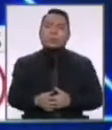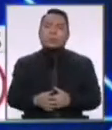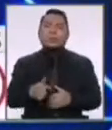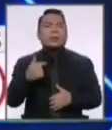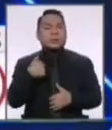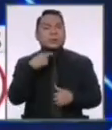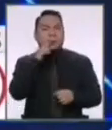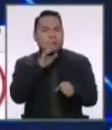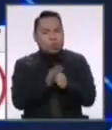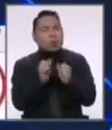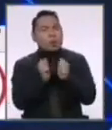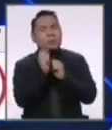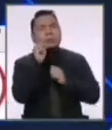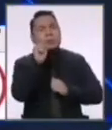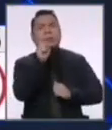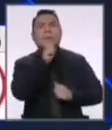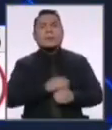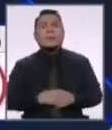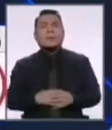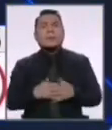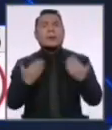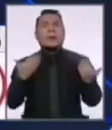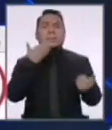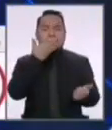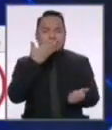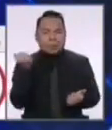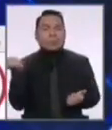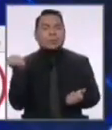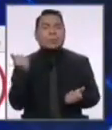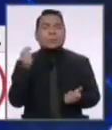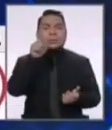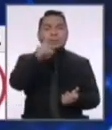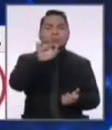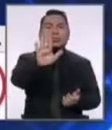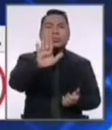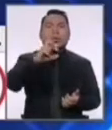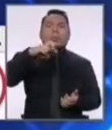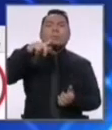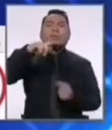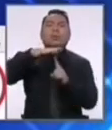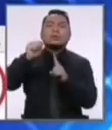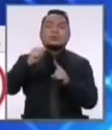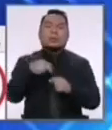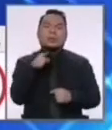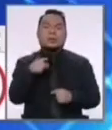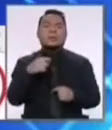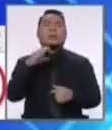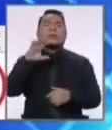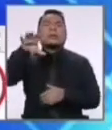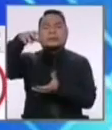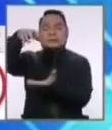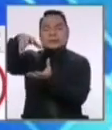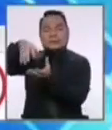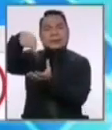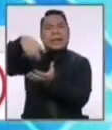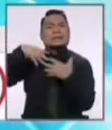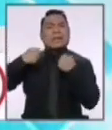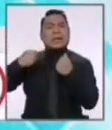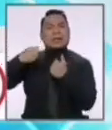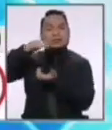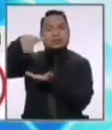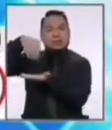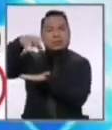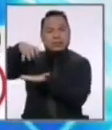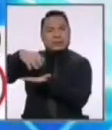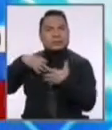mi compromiso contigo es mejorar tu posta y tu centro de salud. En